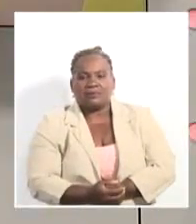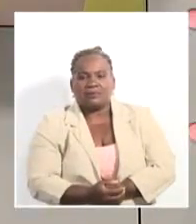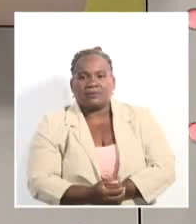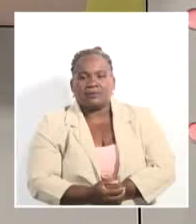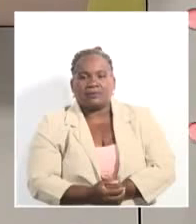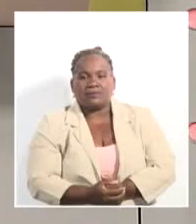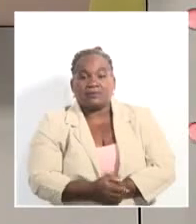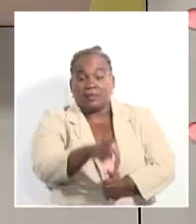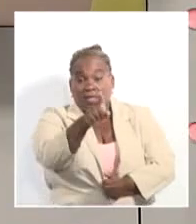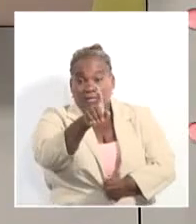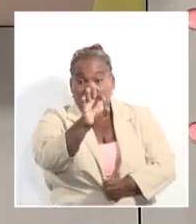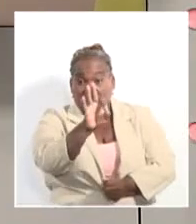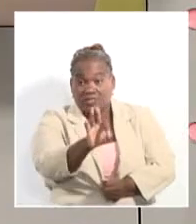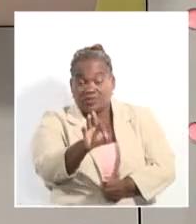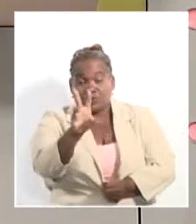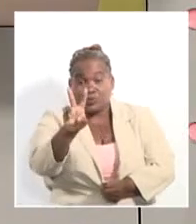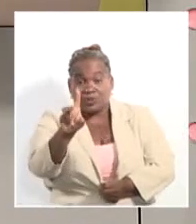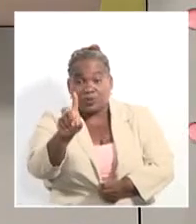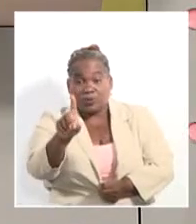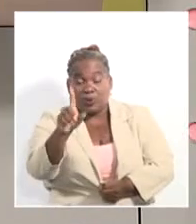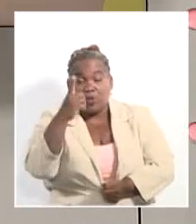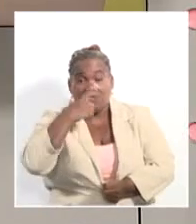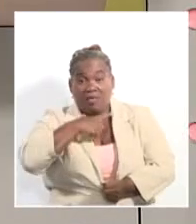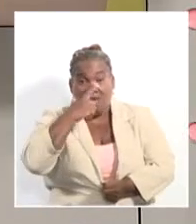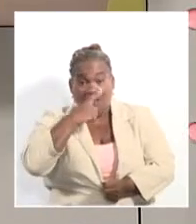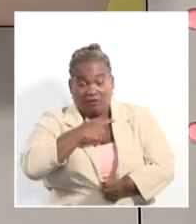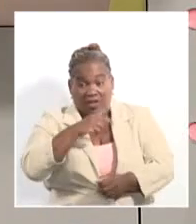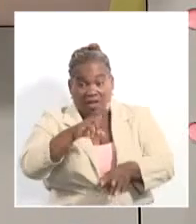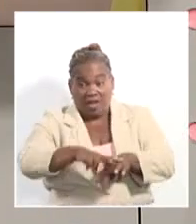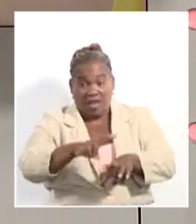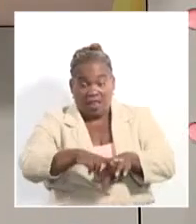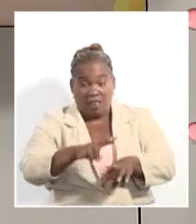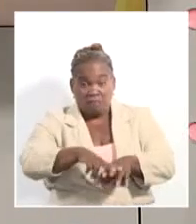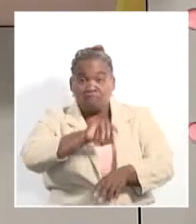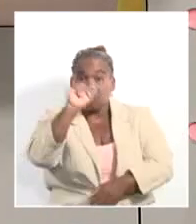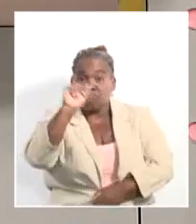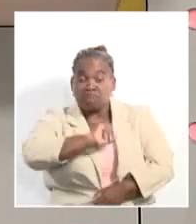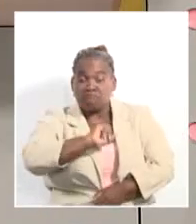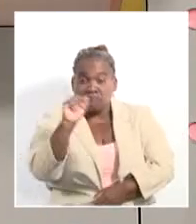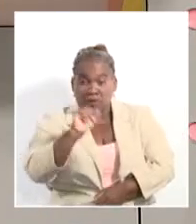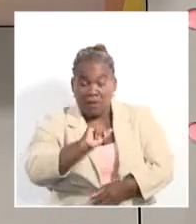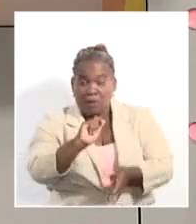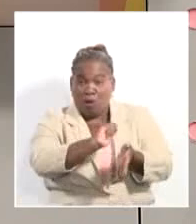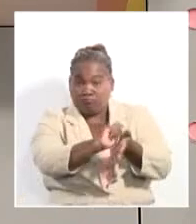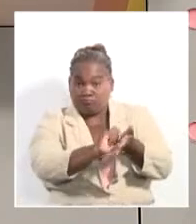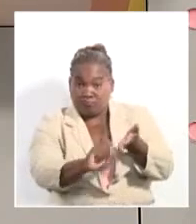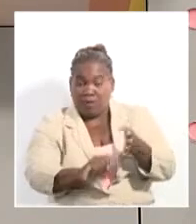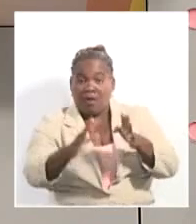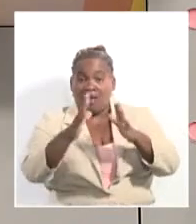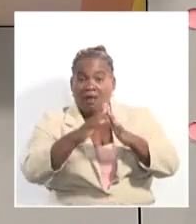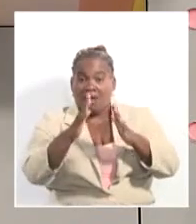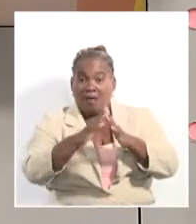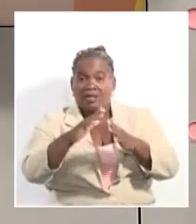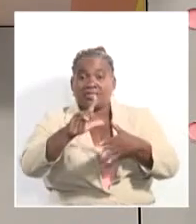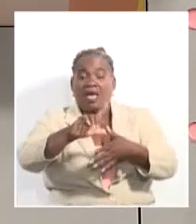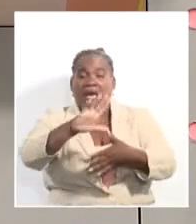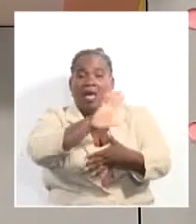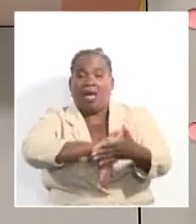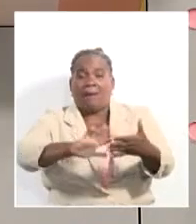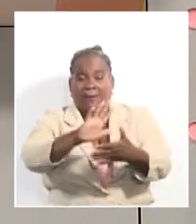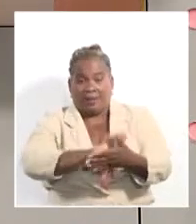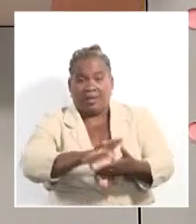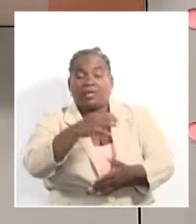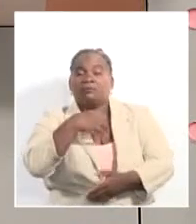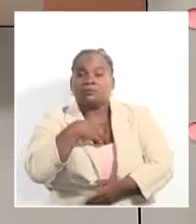Del 18 al 21 de abril sesionará en La Habana el premio de composición Casa de las Américas. El certamen, en su novena edición, incluye